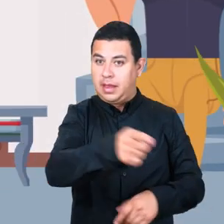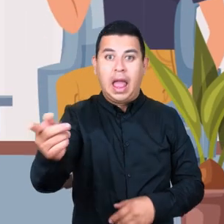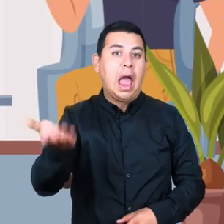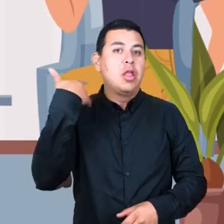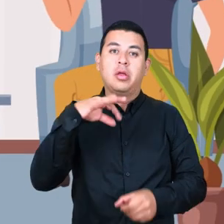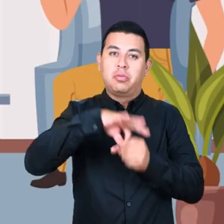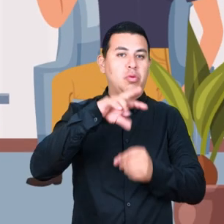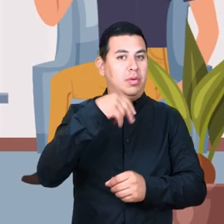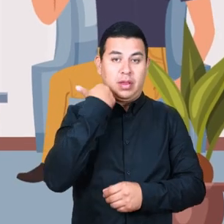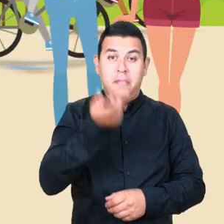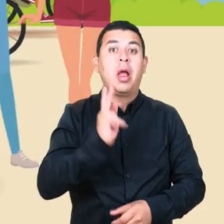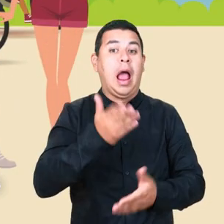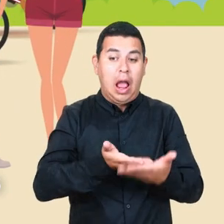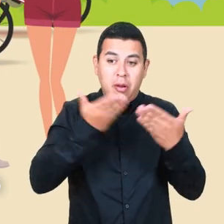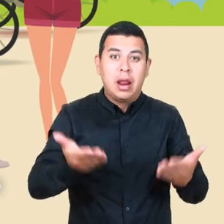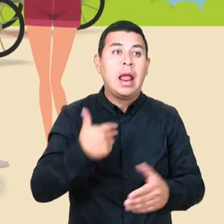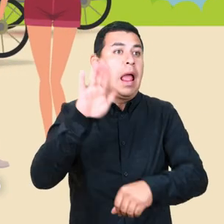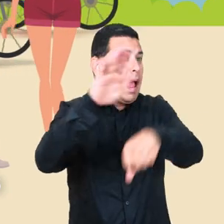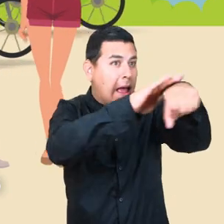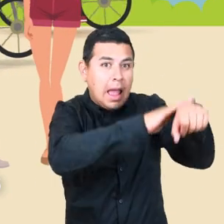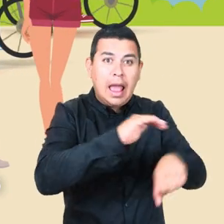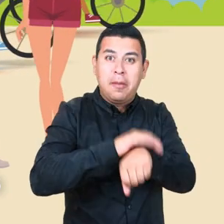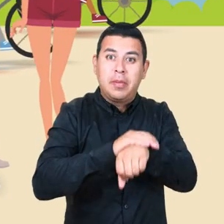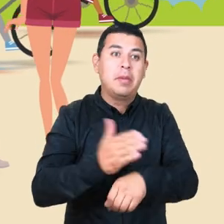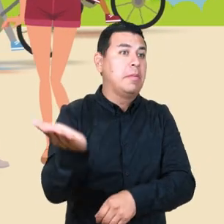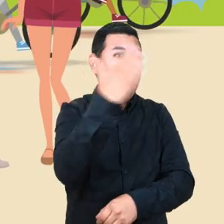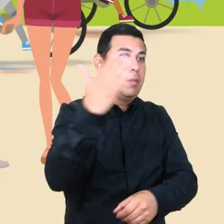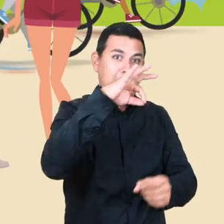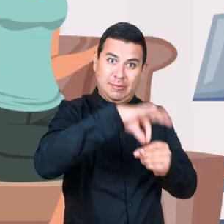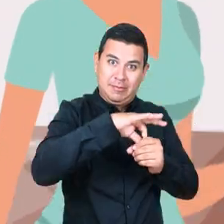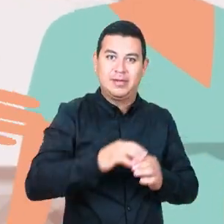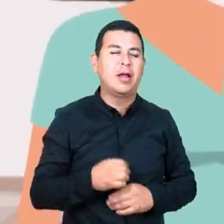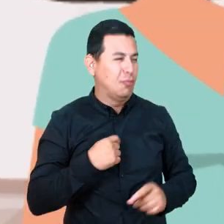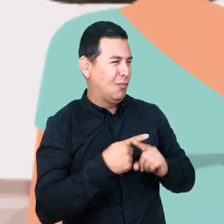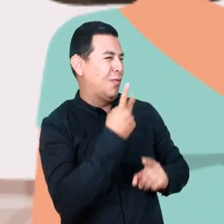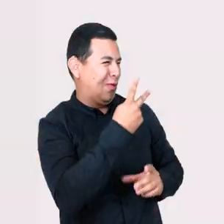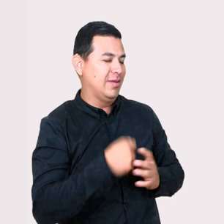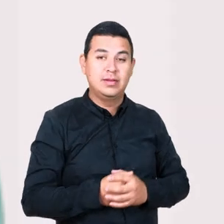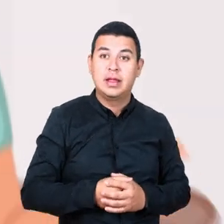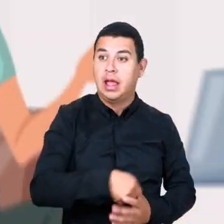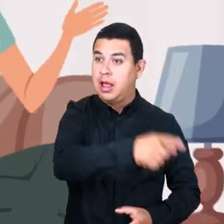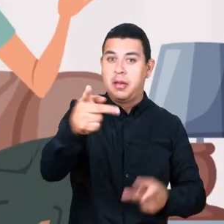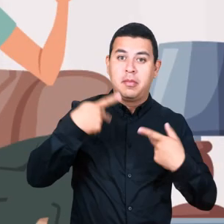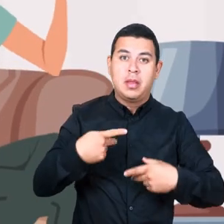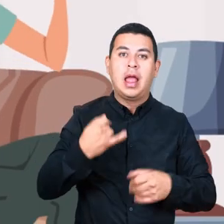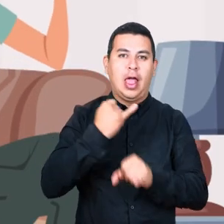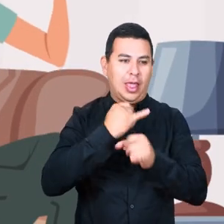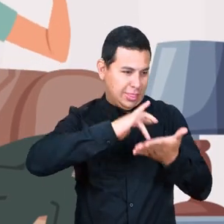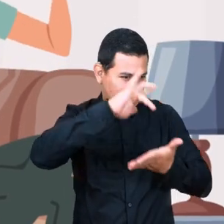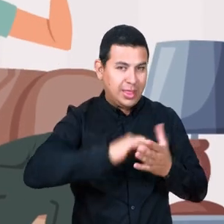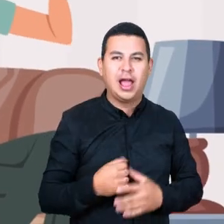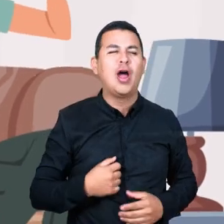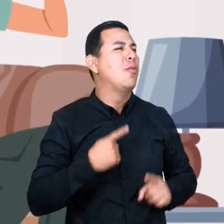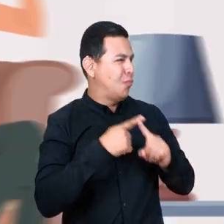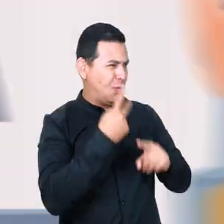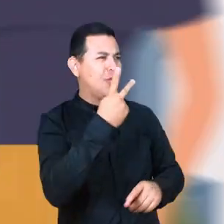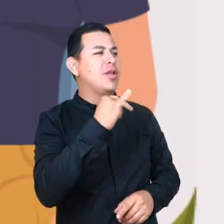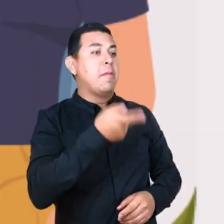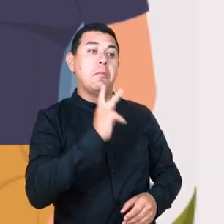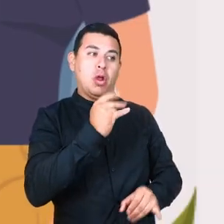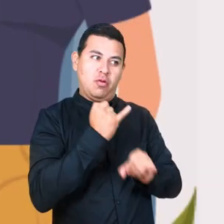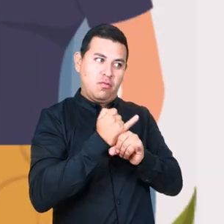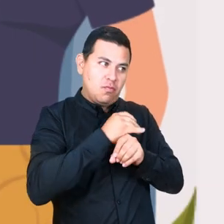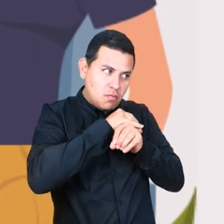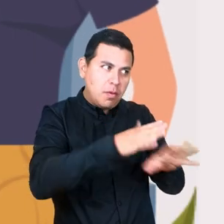Alguien de aquí no quería ir a votar y ahora anda convenciendo a sus amigos para que vayan. Sí soy. Alguien de aquí se la viva en las redes. Sí